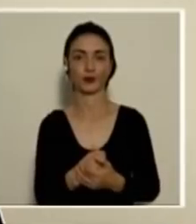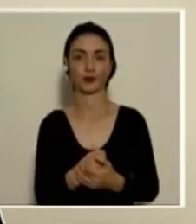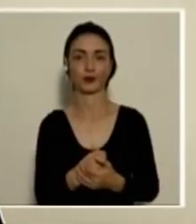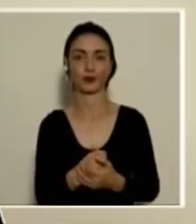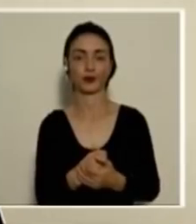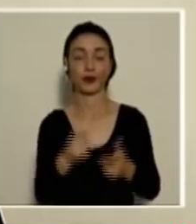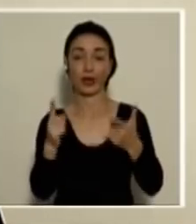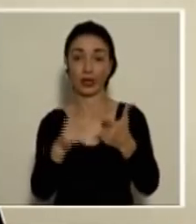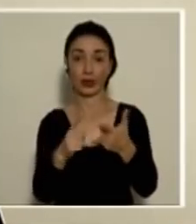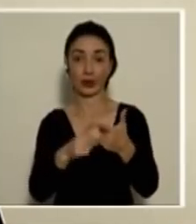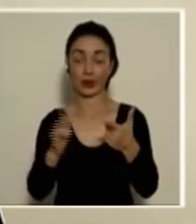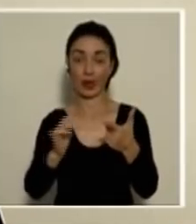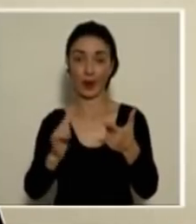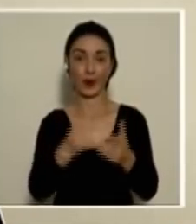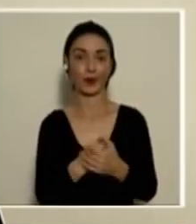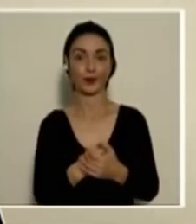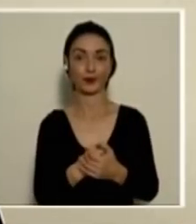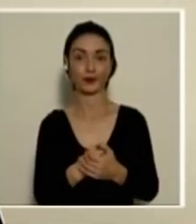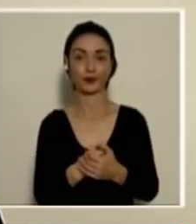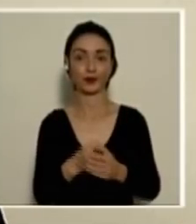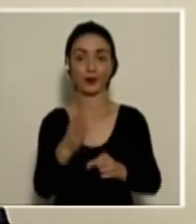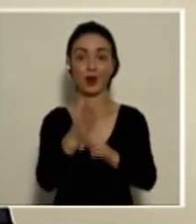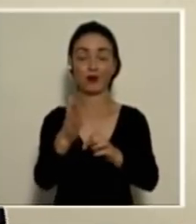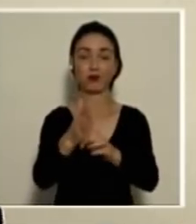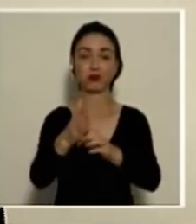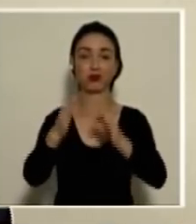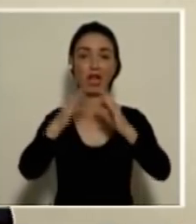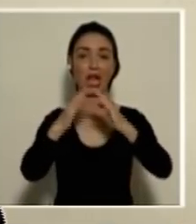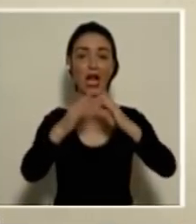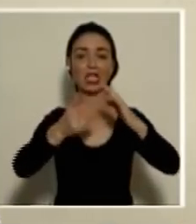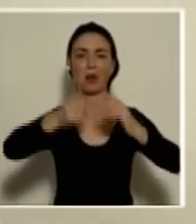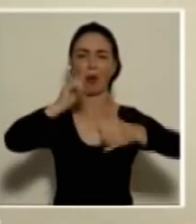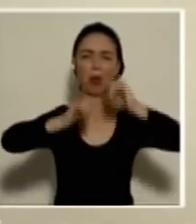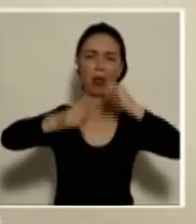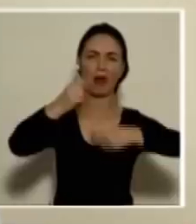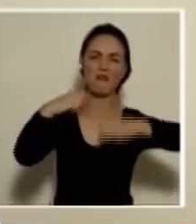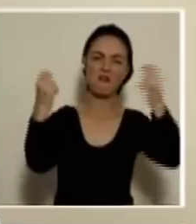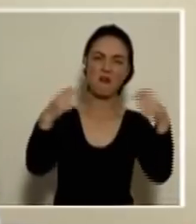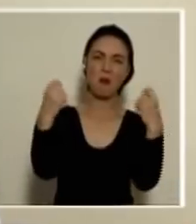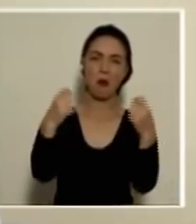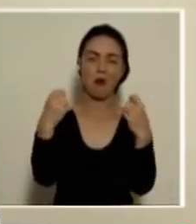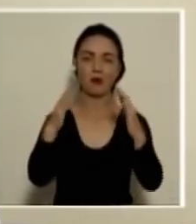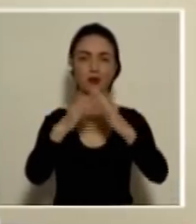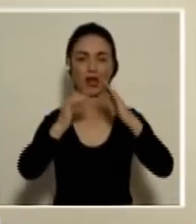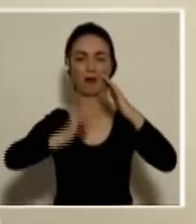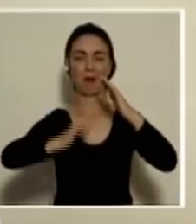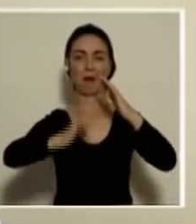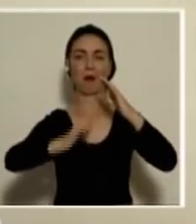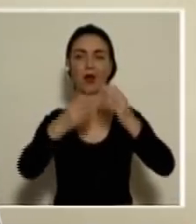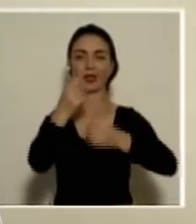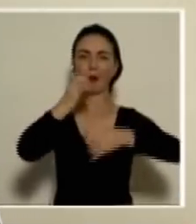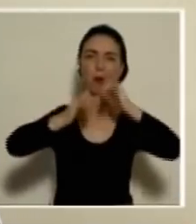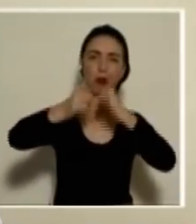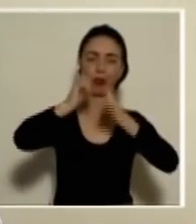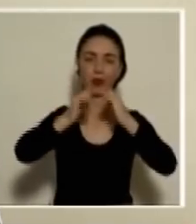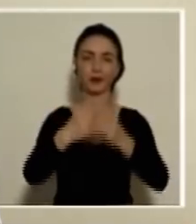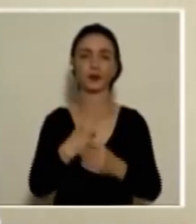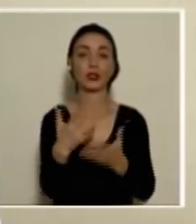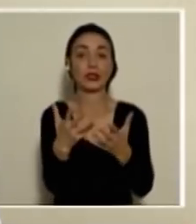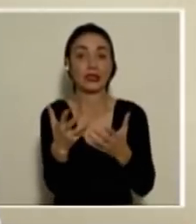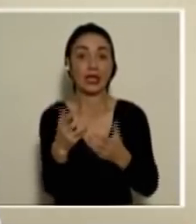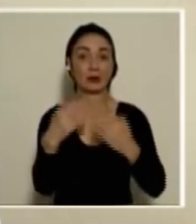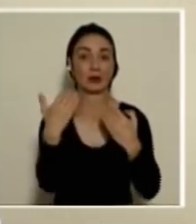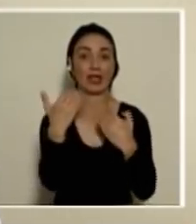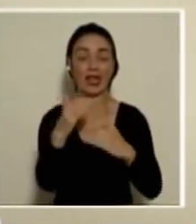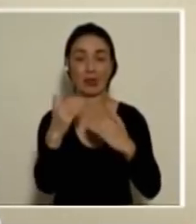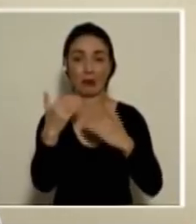otro lado, es llevar licor a la casa y hacer fiestas en las casas. Entonces, eso es lo que pretendemos